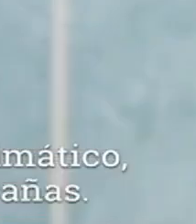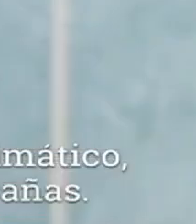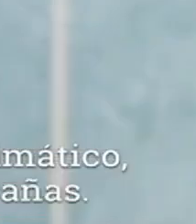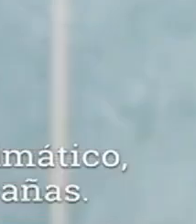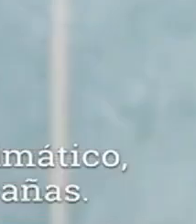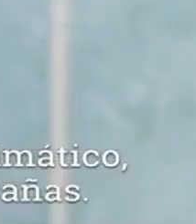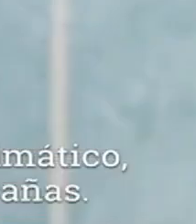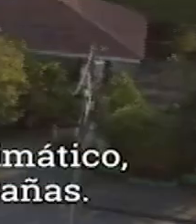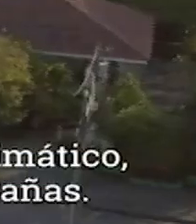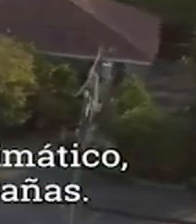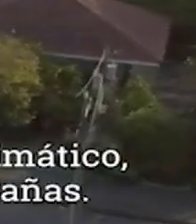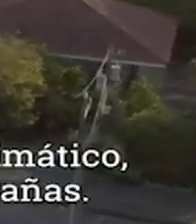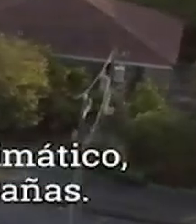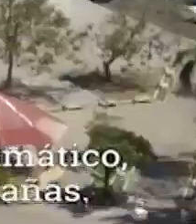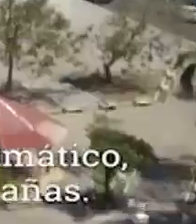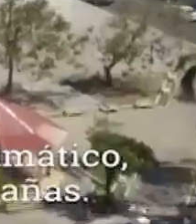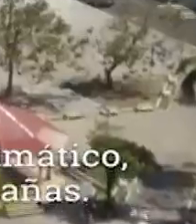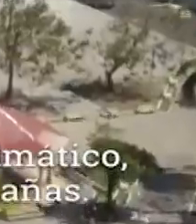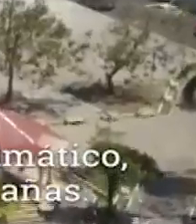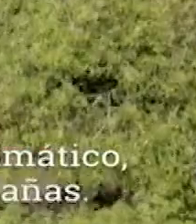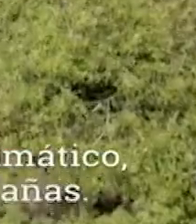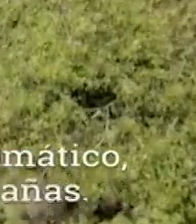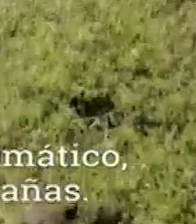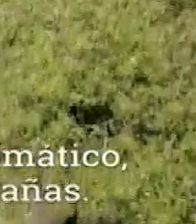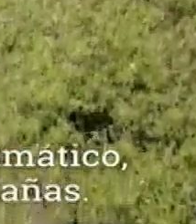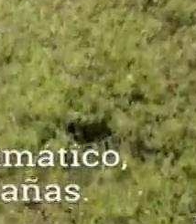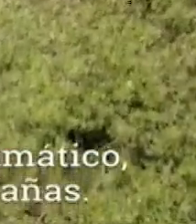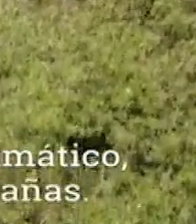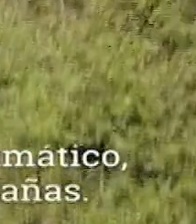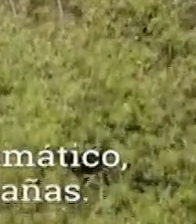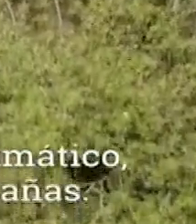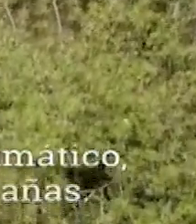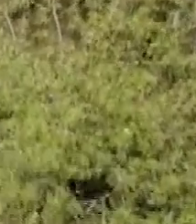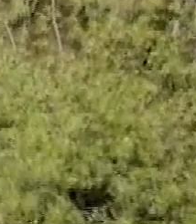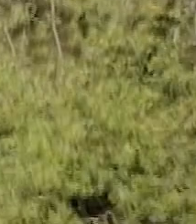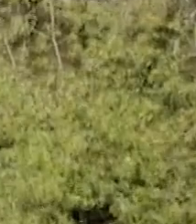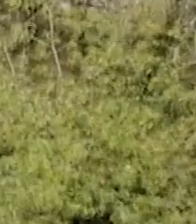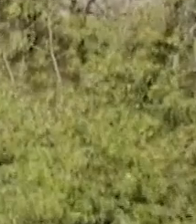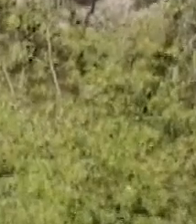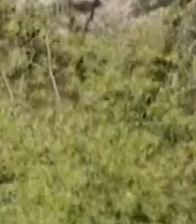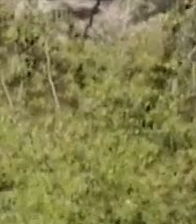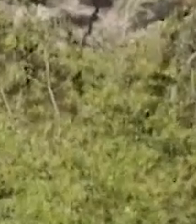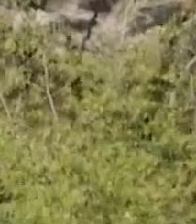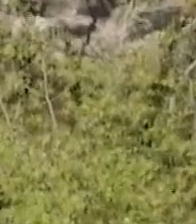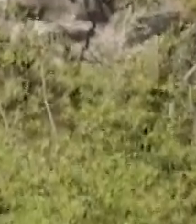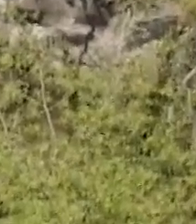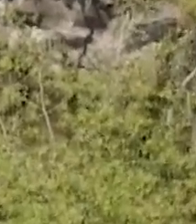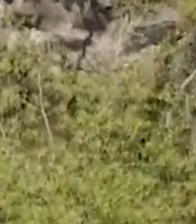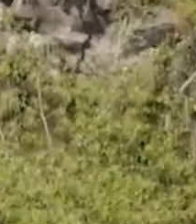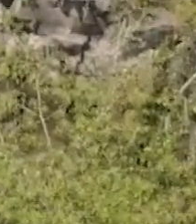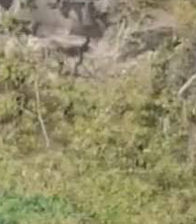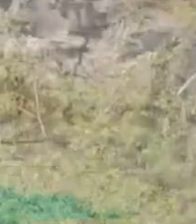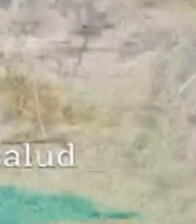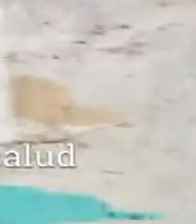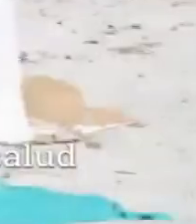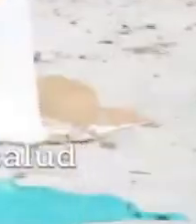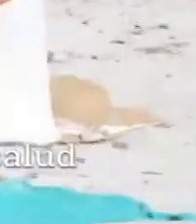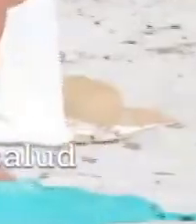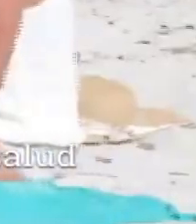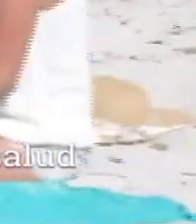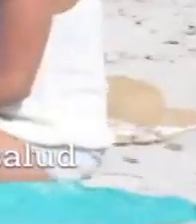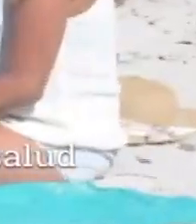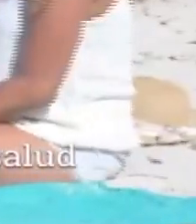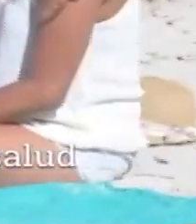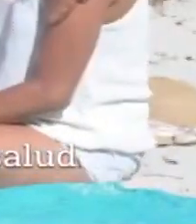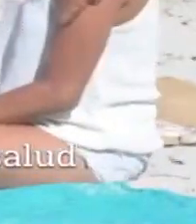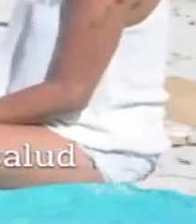el AIA construye obras en Nicoya, Liberia, Bagaces y Cañas. Hagamos un uso responsable del agua. Con